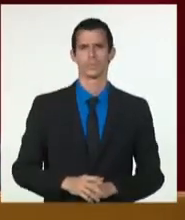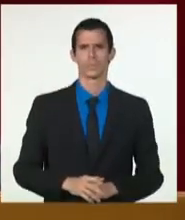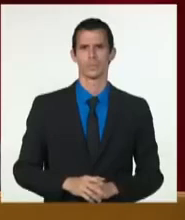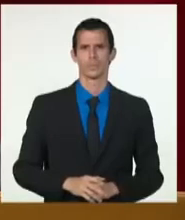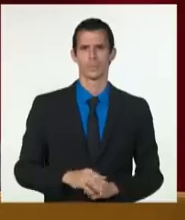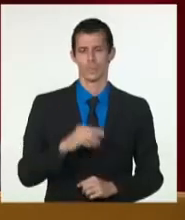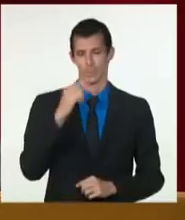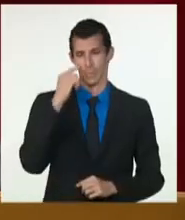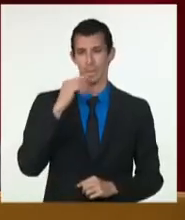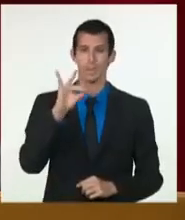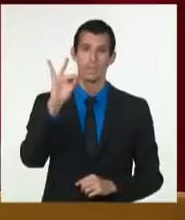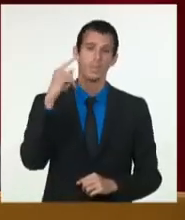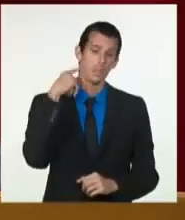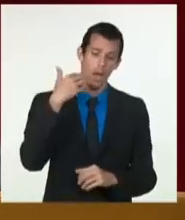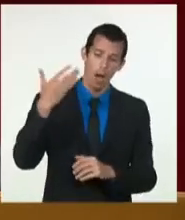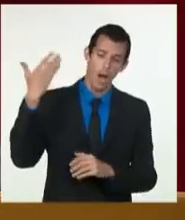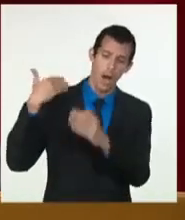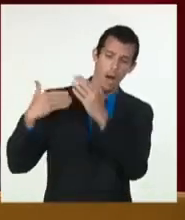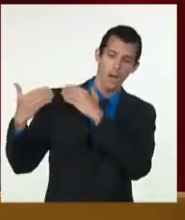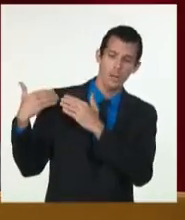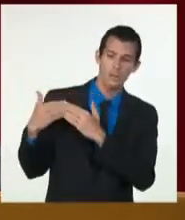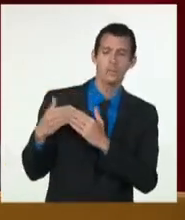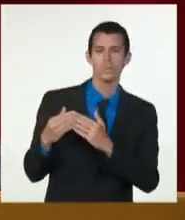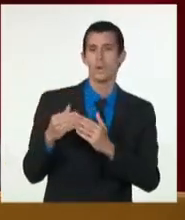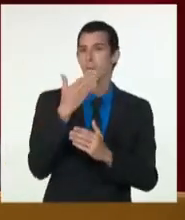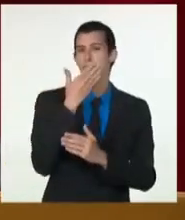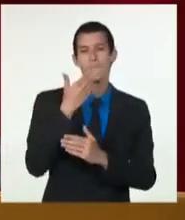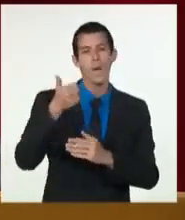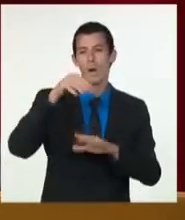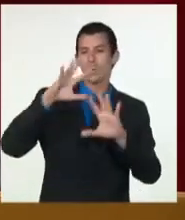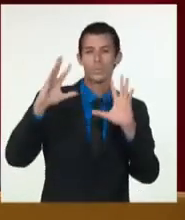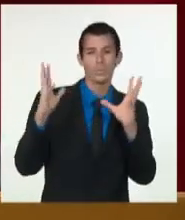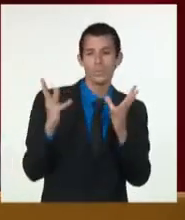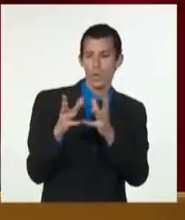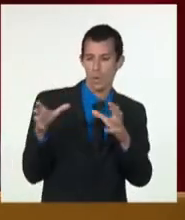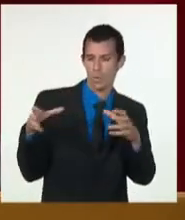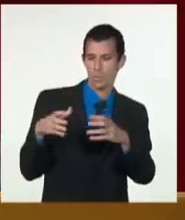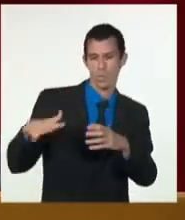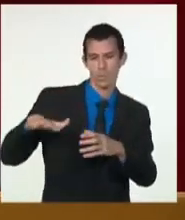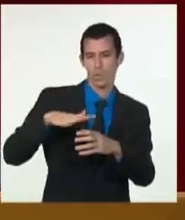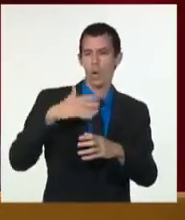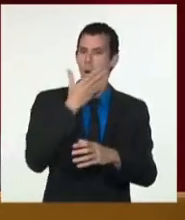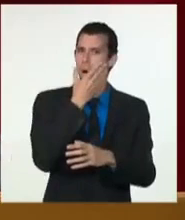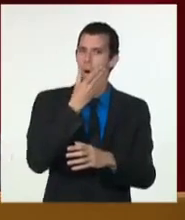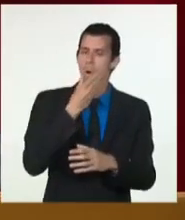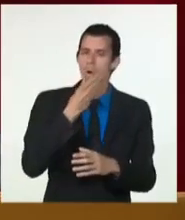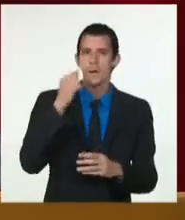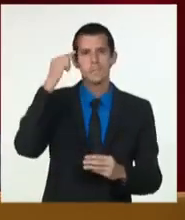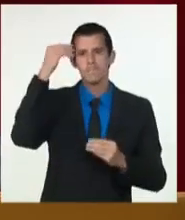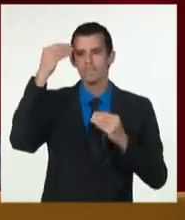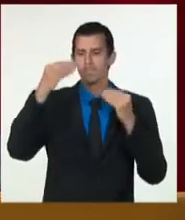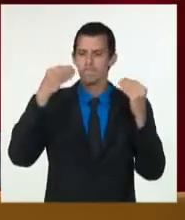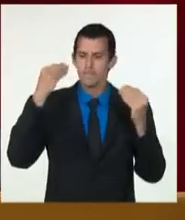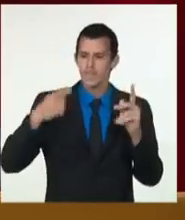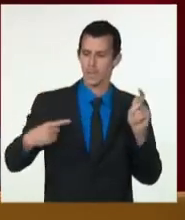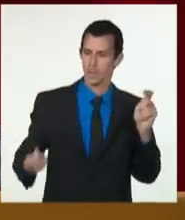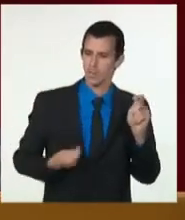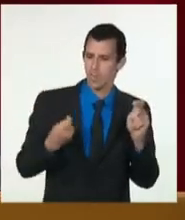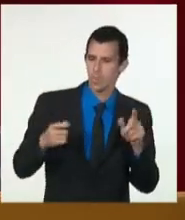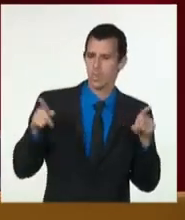representación de lo mejor de la juventud cubana juntaba sueños, escarbaba en sus escasos ahorros